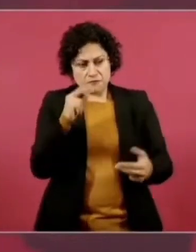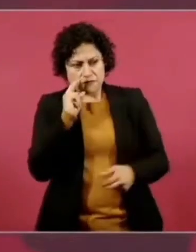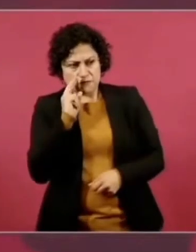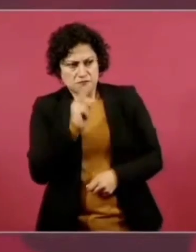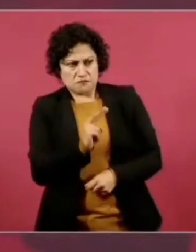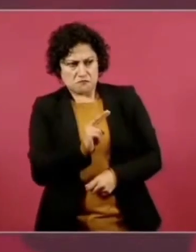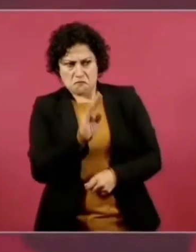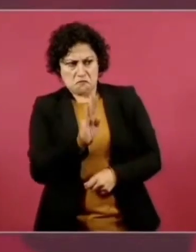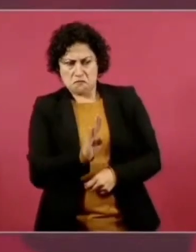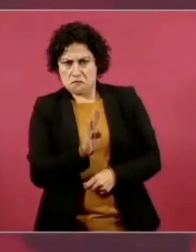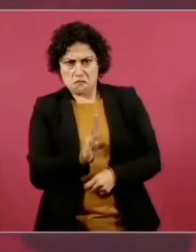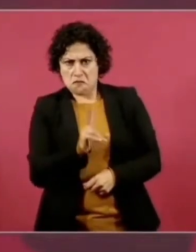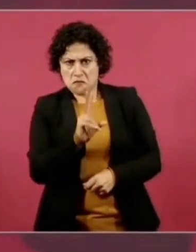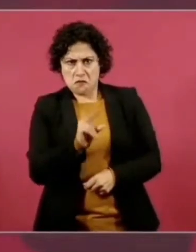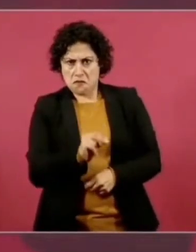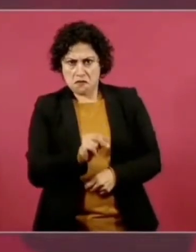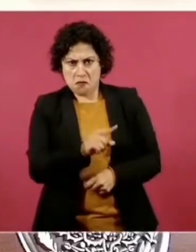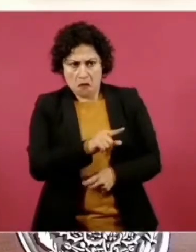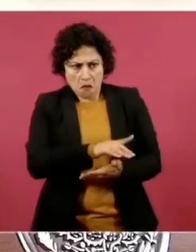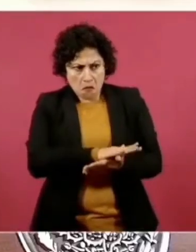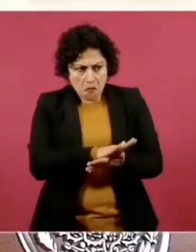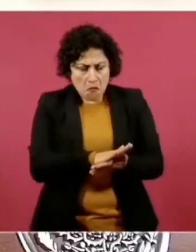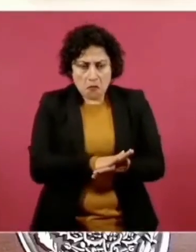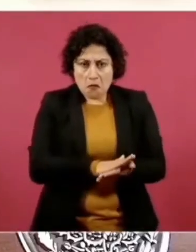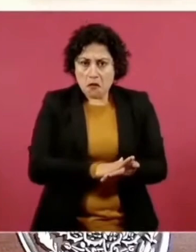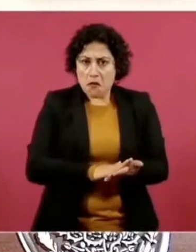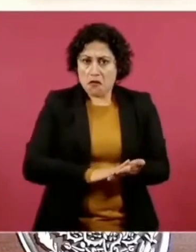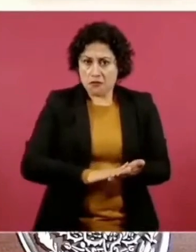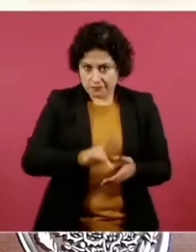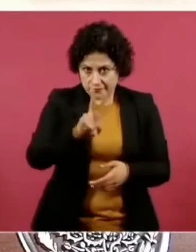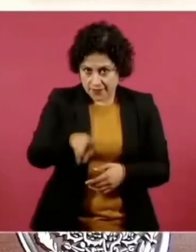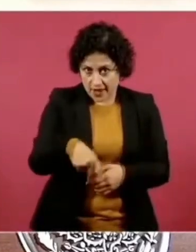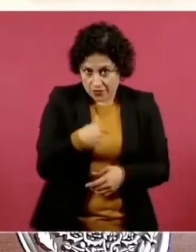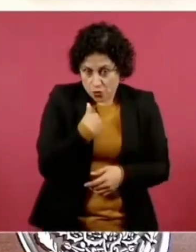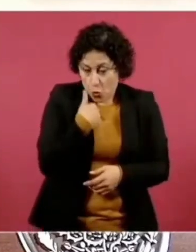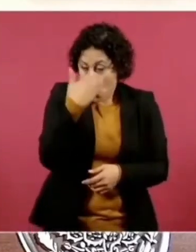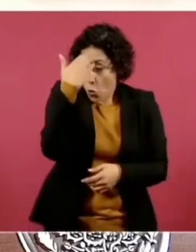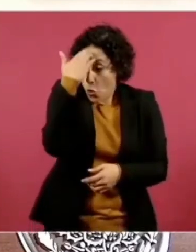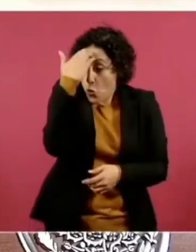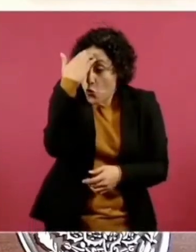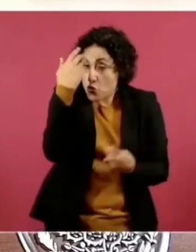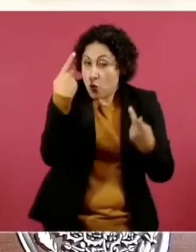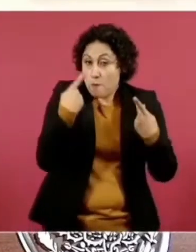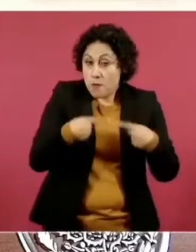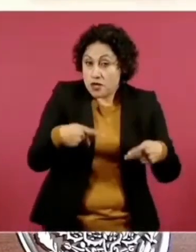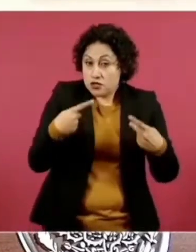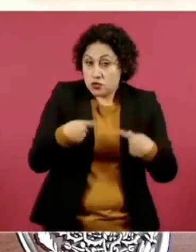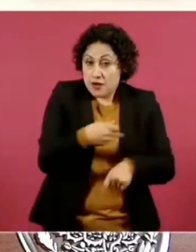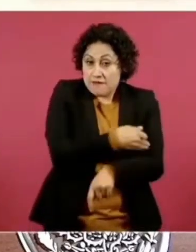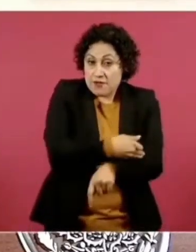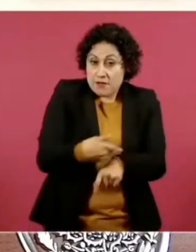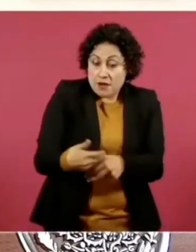que no presumen,